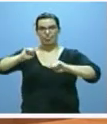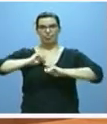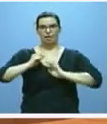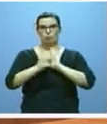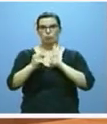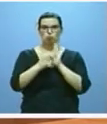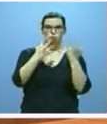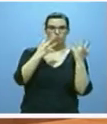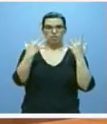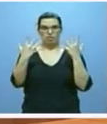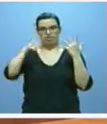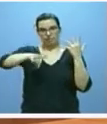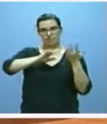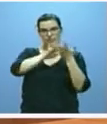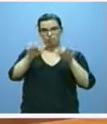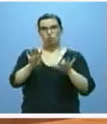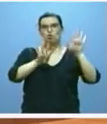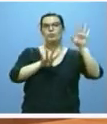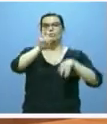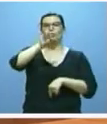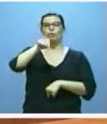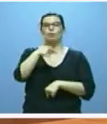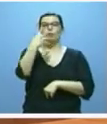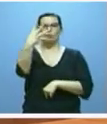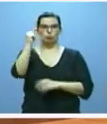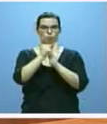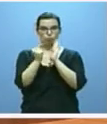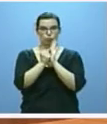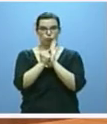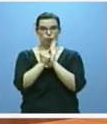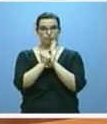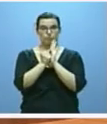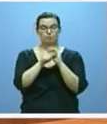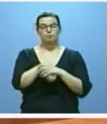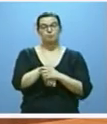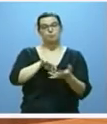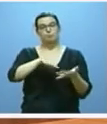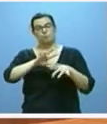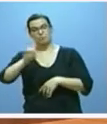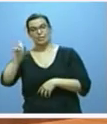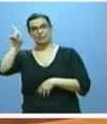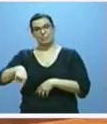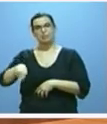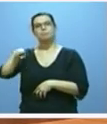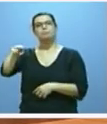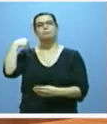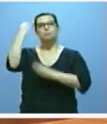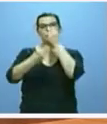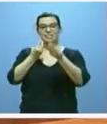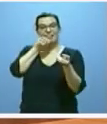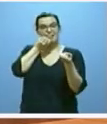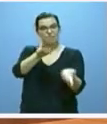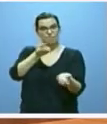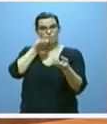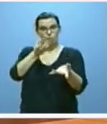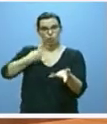transparencia con 94,4 puntos. En un plano más cualitativo, Transparencia Internacional valora que la información ofrecida